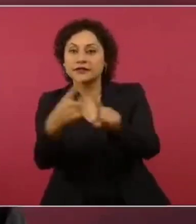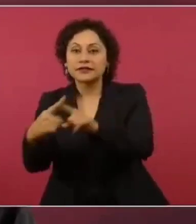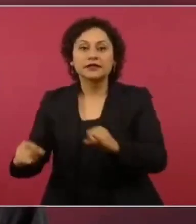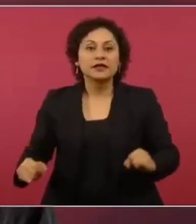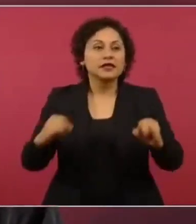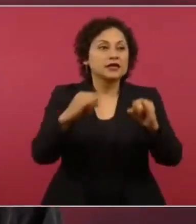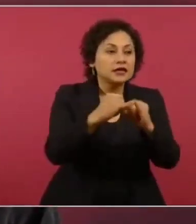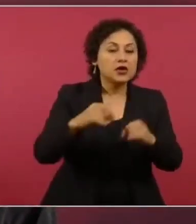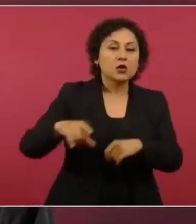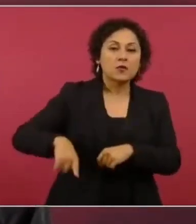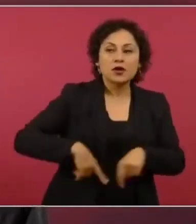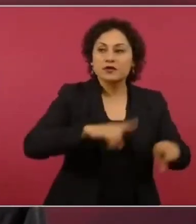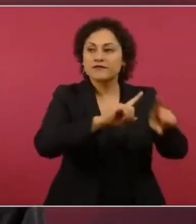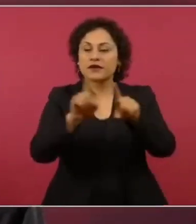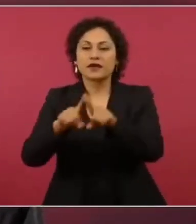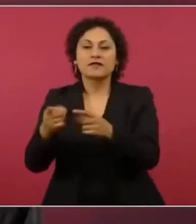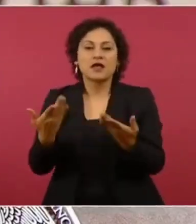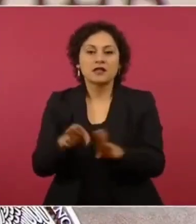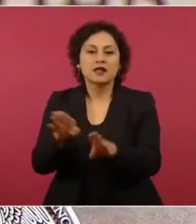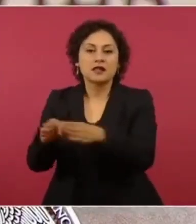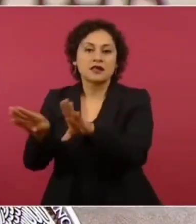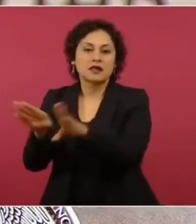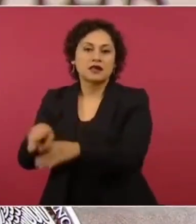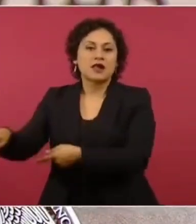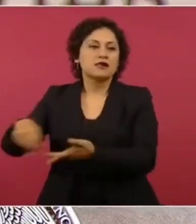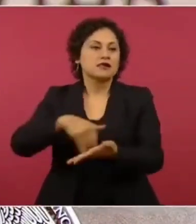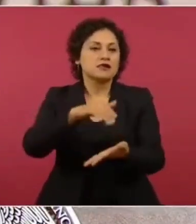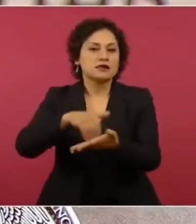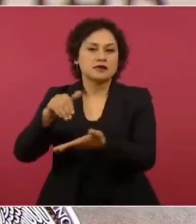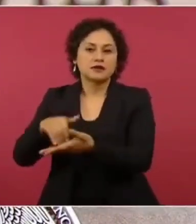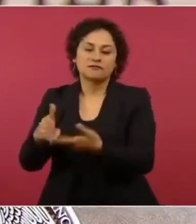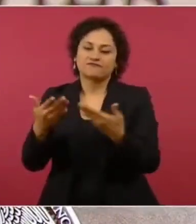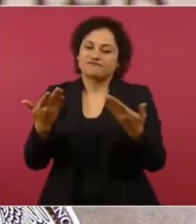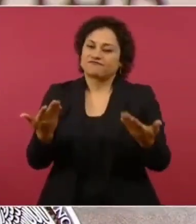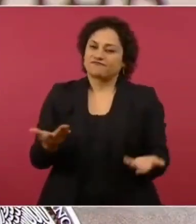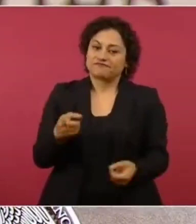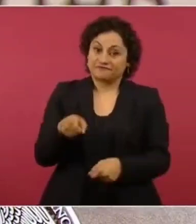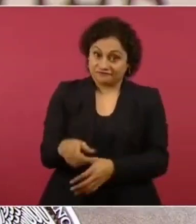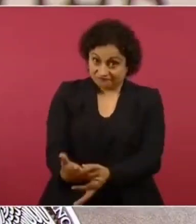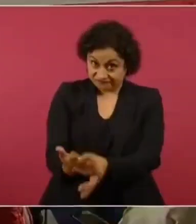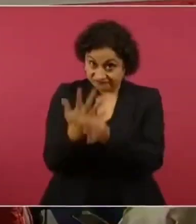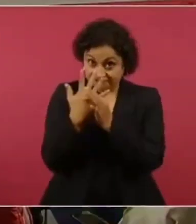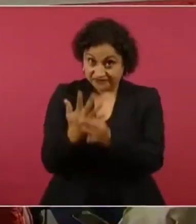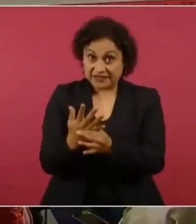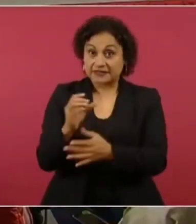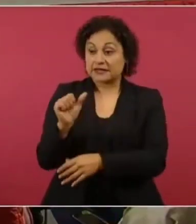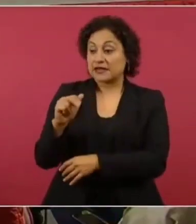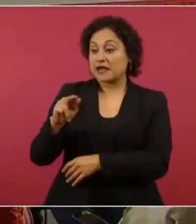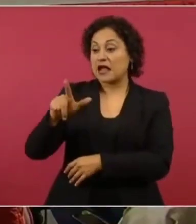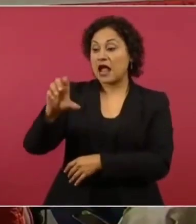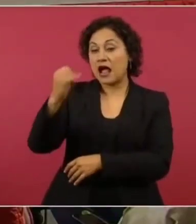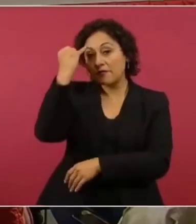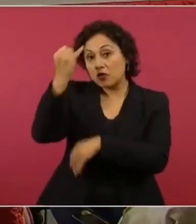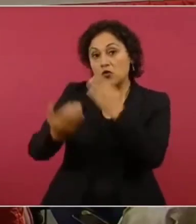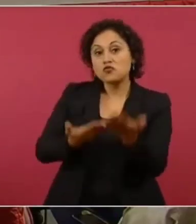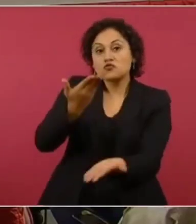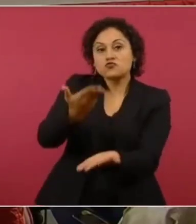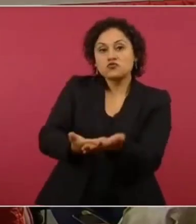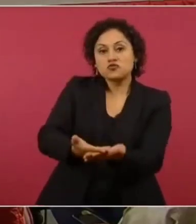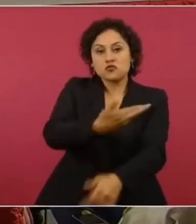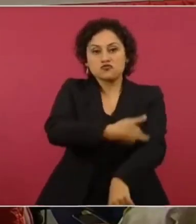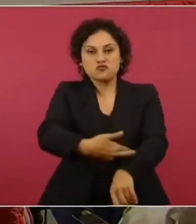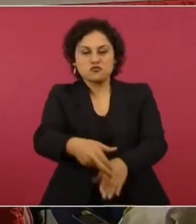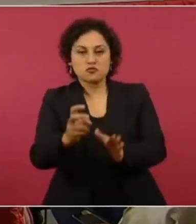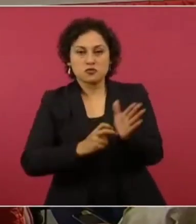la cual asegura que con la reforma enviada al congreso por parte del presidente Andrés Manuel López Obrador, en las